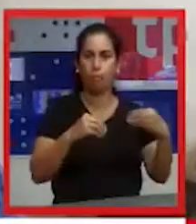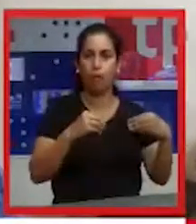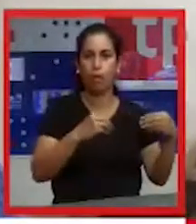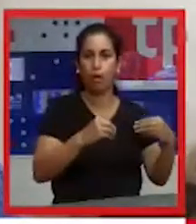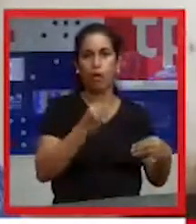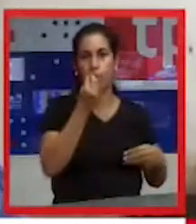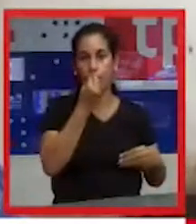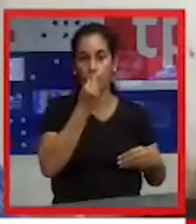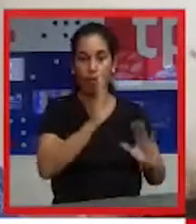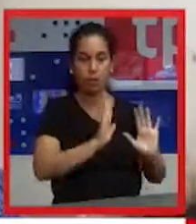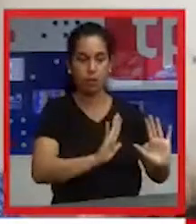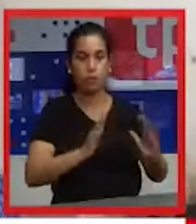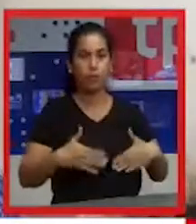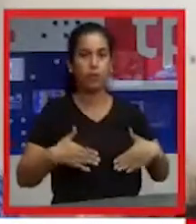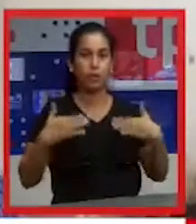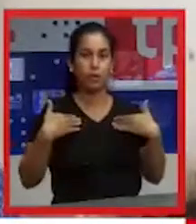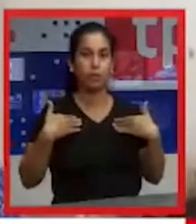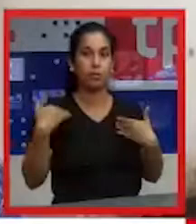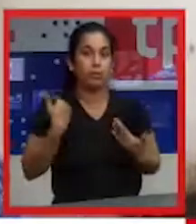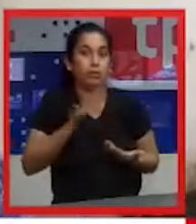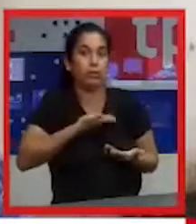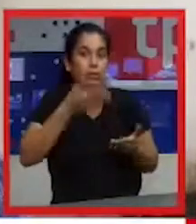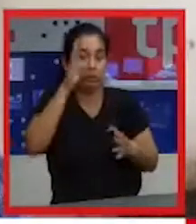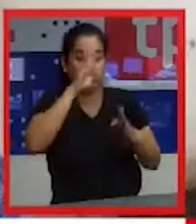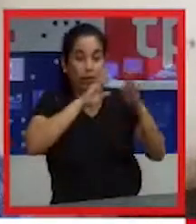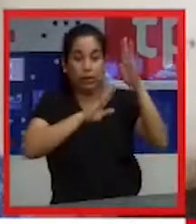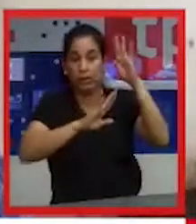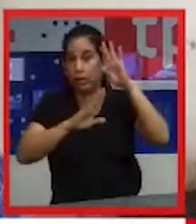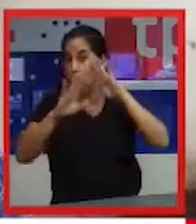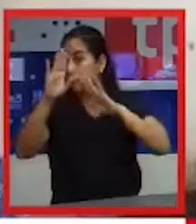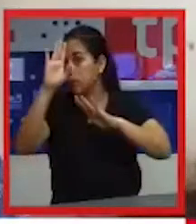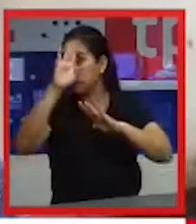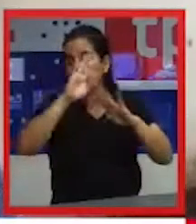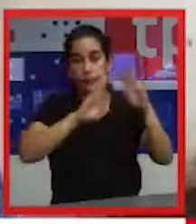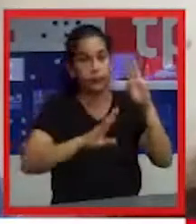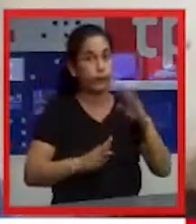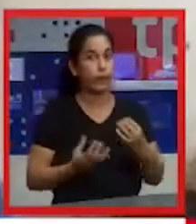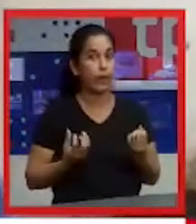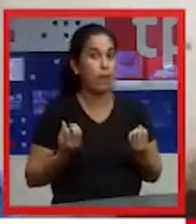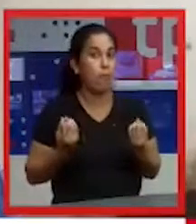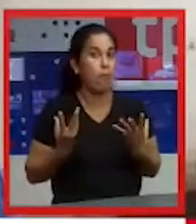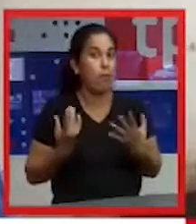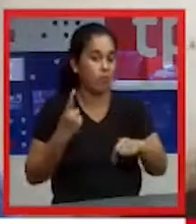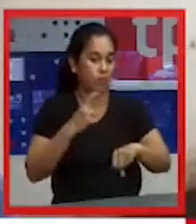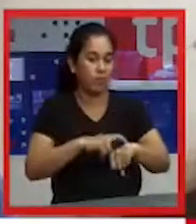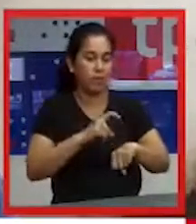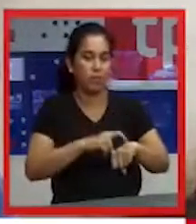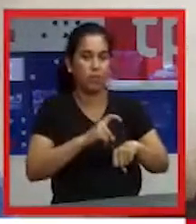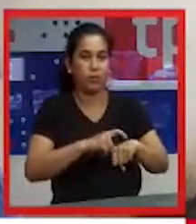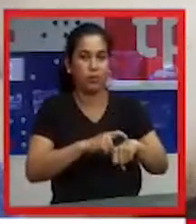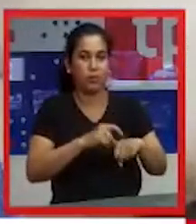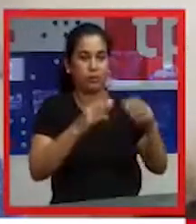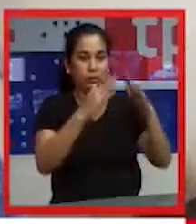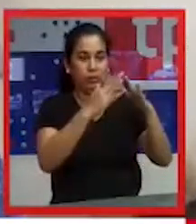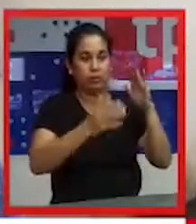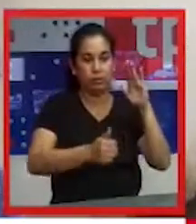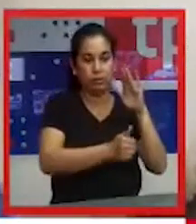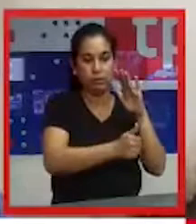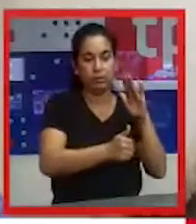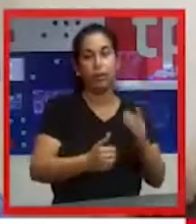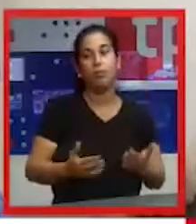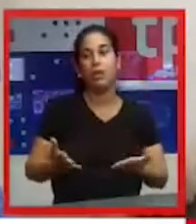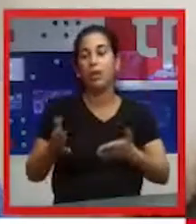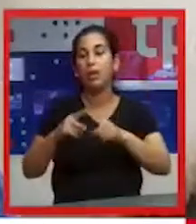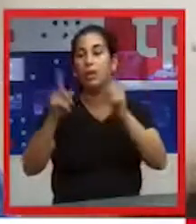es bastante, ¿no? El tiempo que han tomado seriedad en primeramente agradecerles a cada uno de los